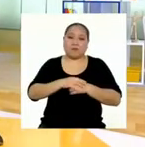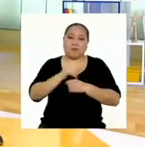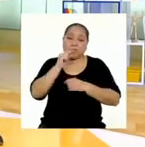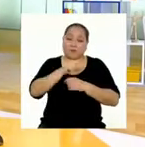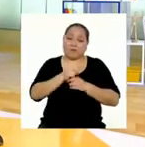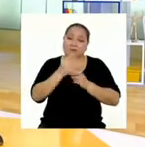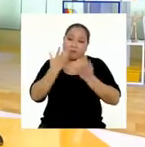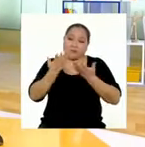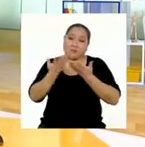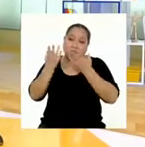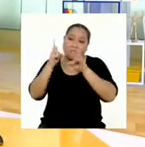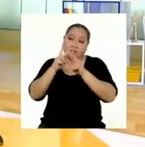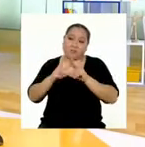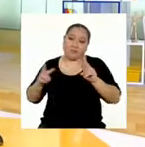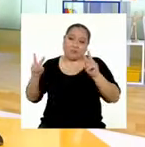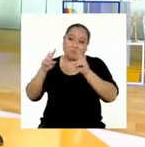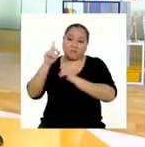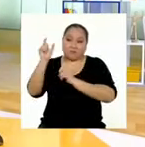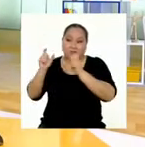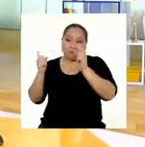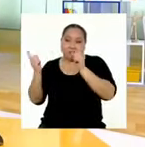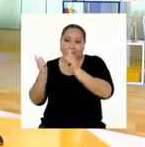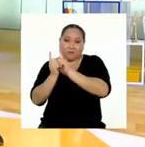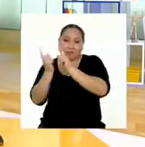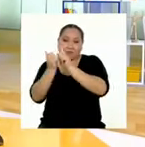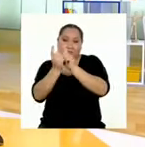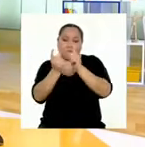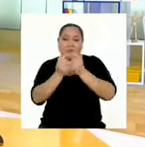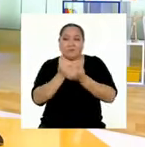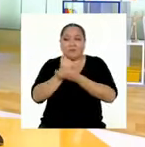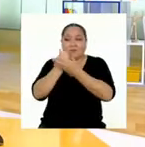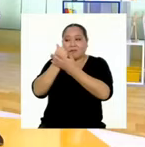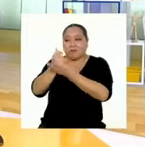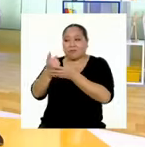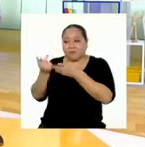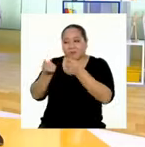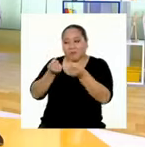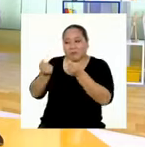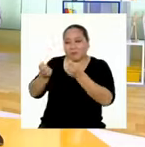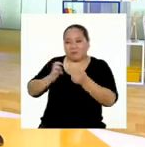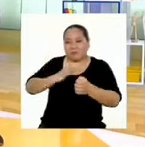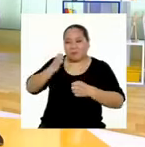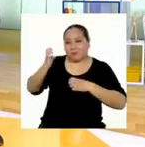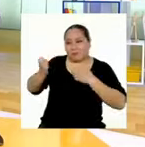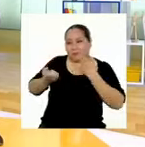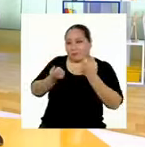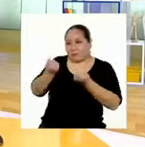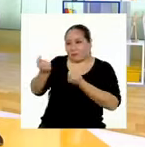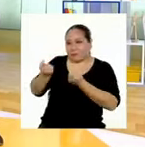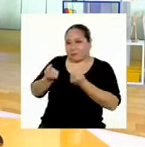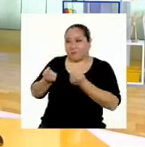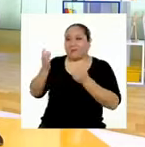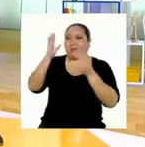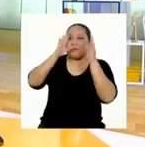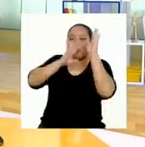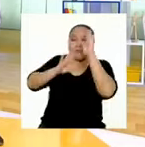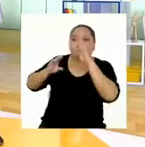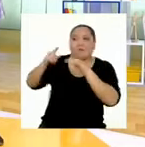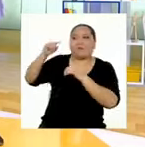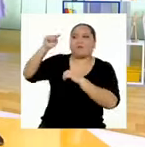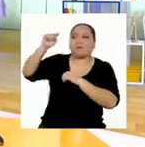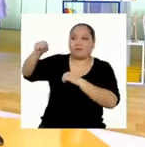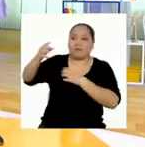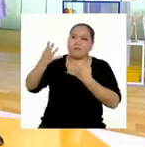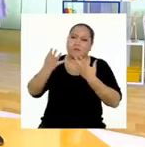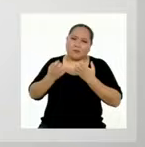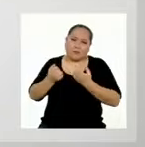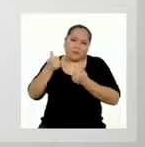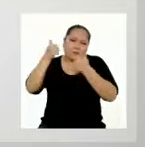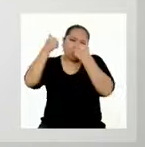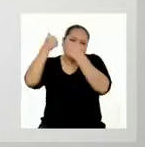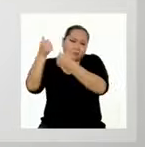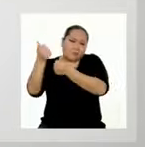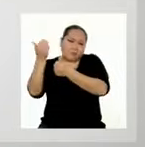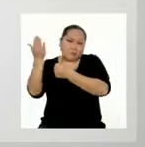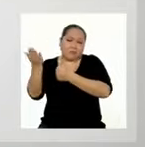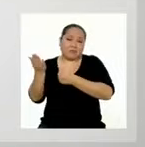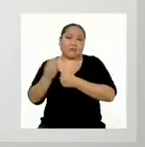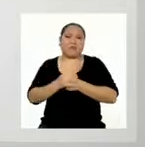más a quienes tenemos cerca y ayudarlos a manejar sus emociones significa que nos preocupamos por ellos y queremos que estén bien.